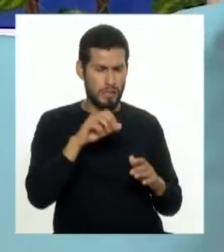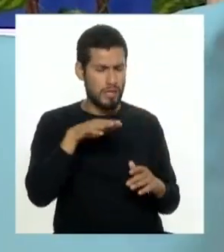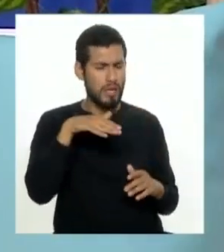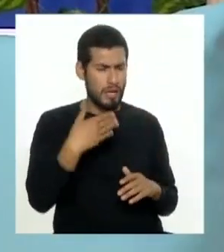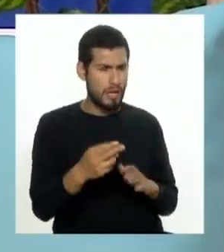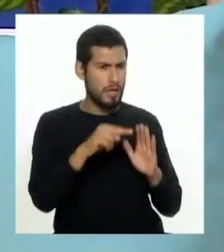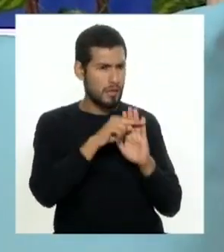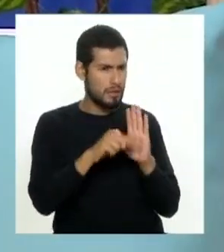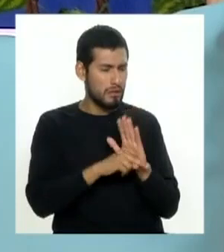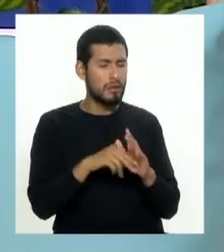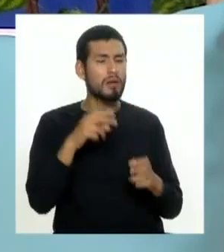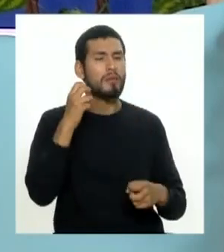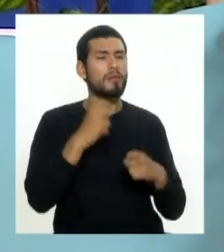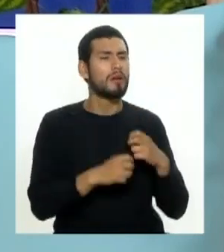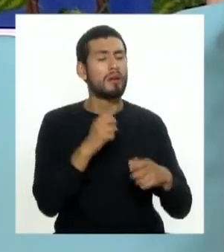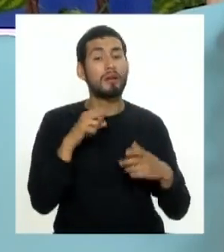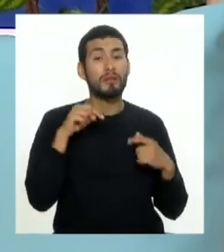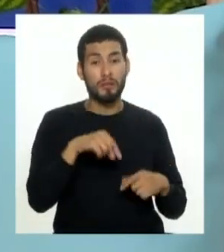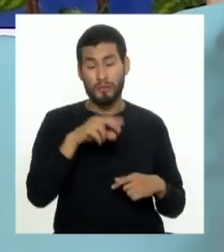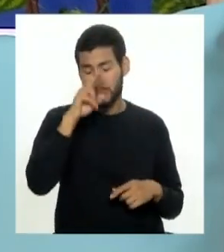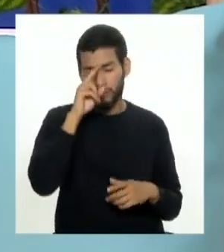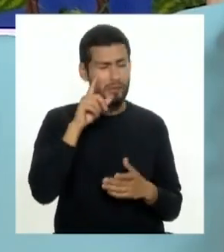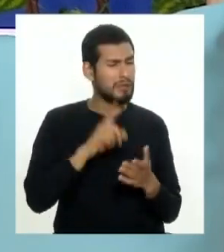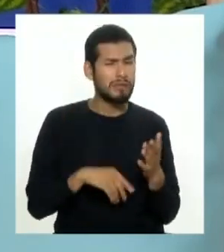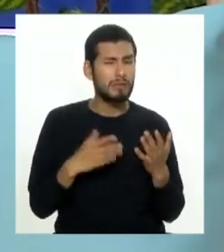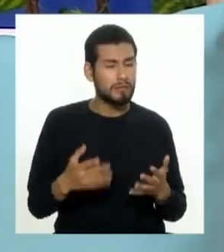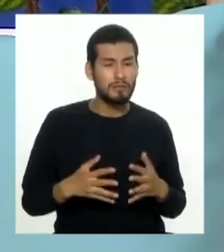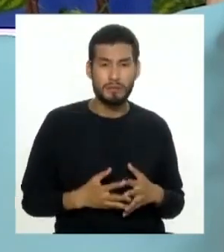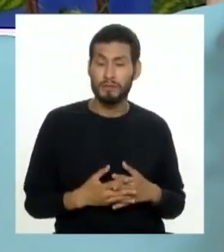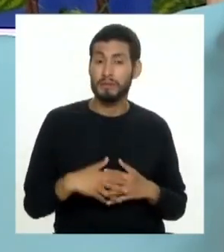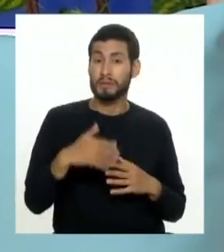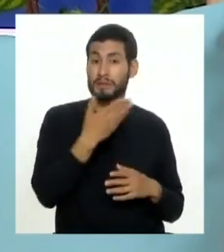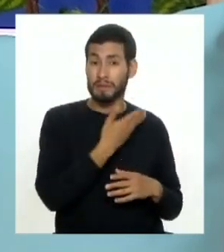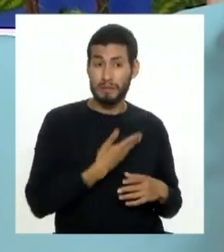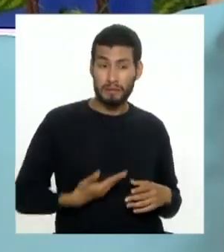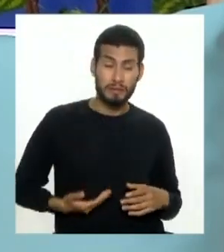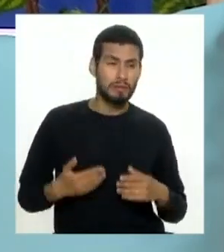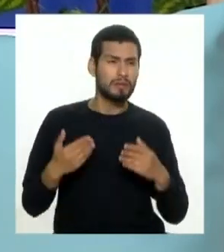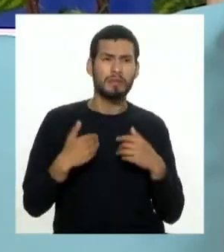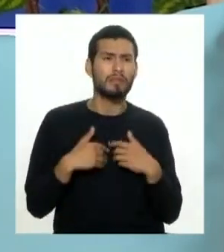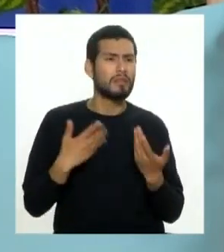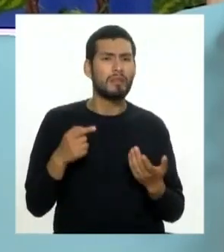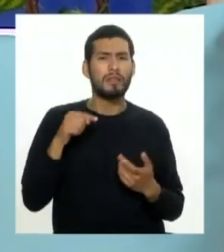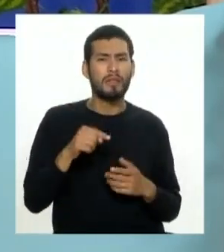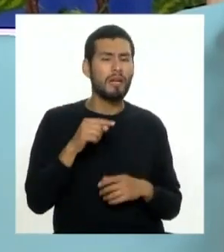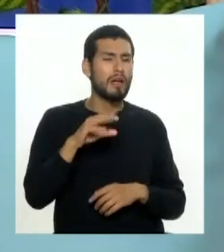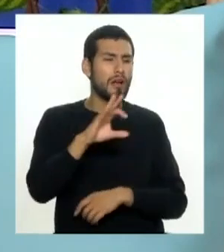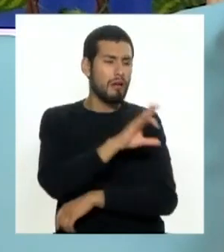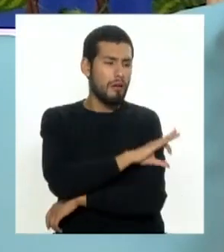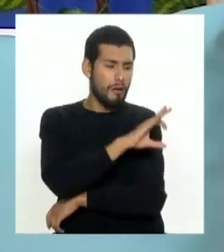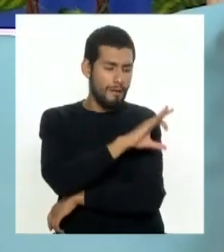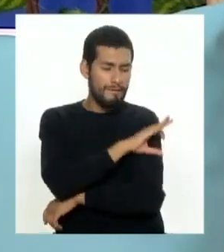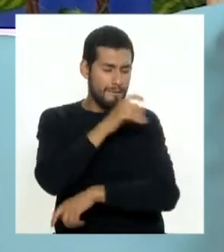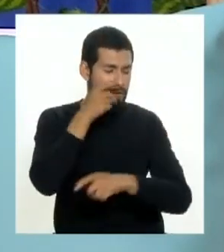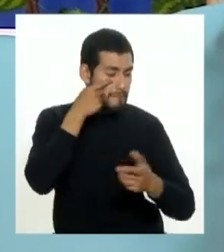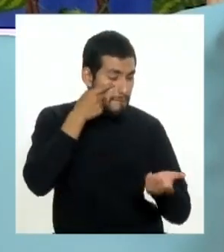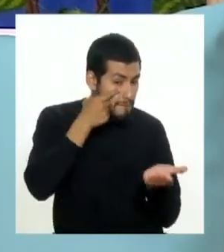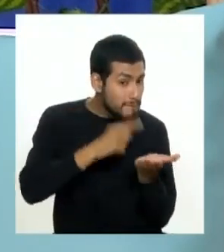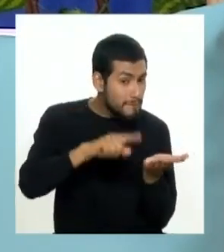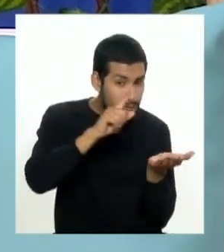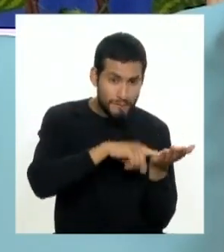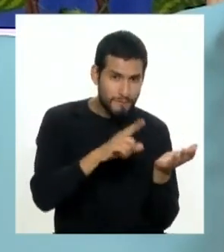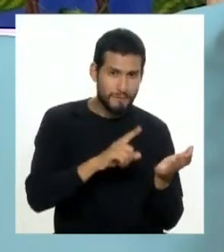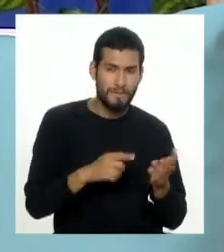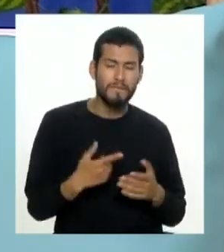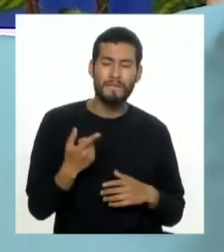si hay normas el gran problema en el Perú cual es que el estado carece de capacidad de fiscalización ninguna